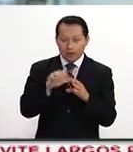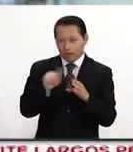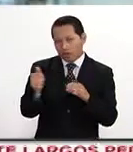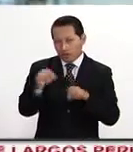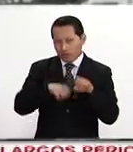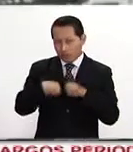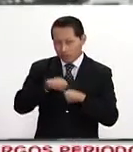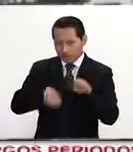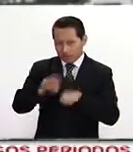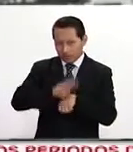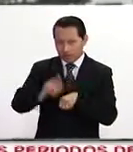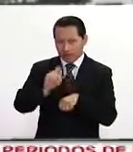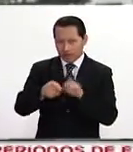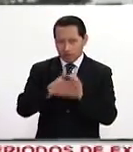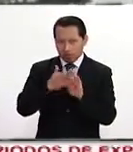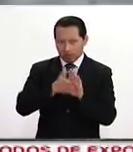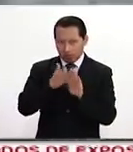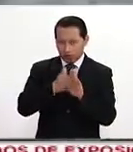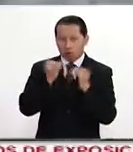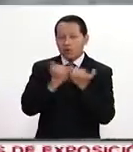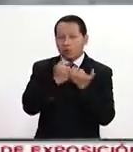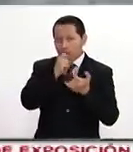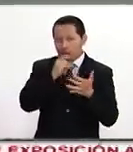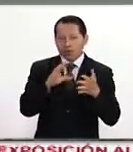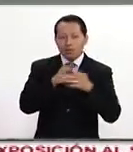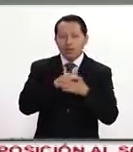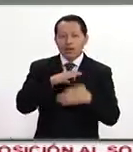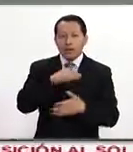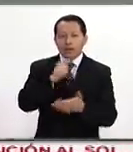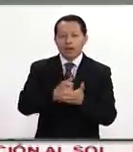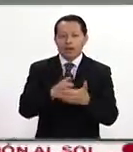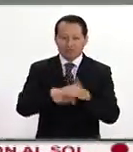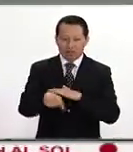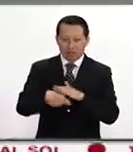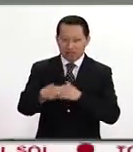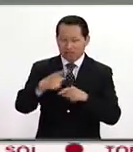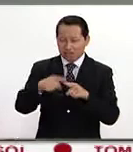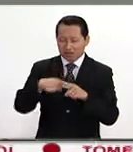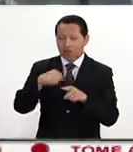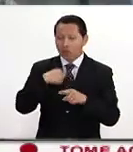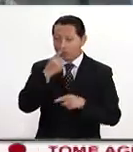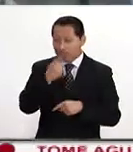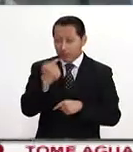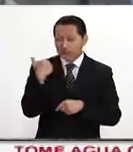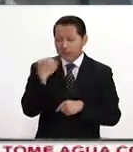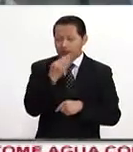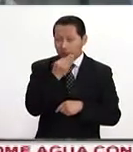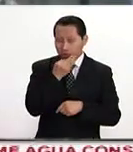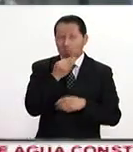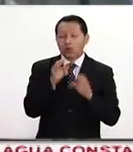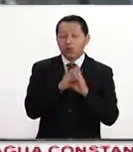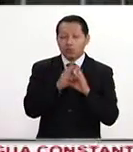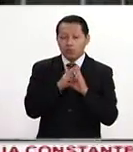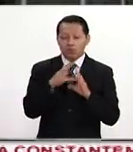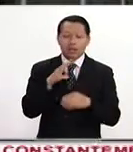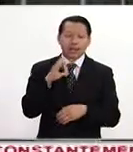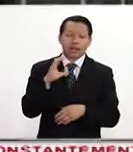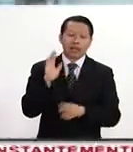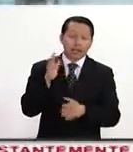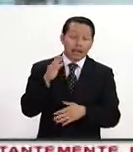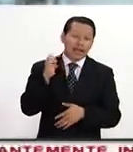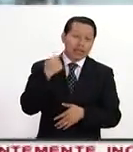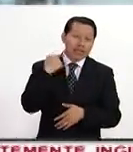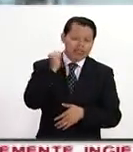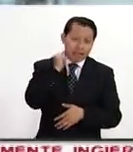brasileña en este caso de la construcción que también estaría vinculada a ese pago de esos bonos. Como decía hace unos minutos, el ya ex